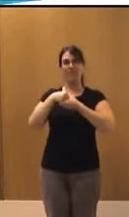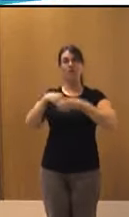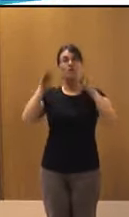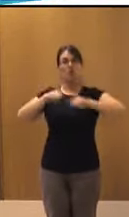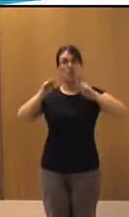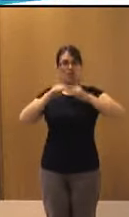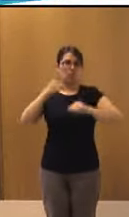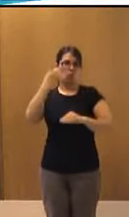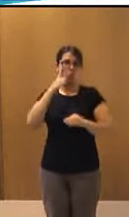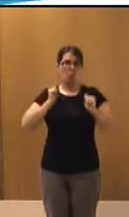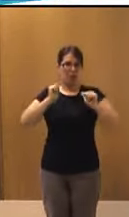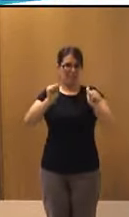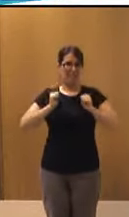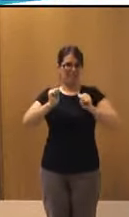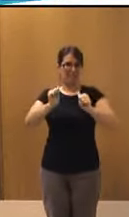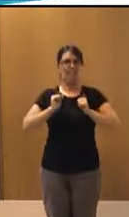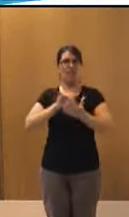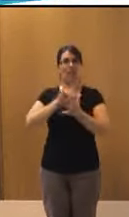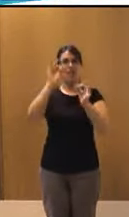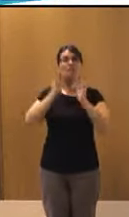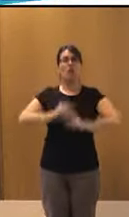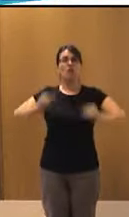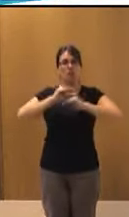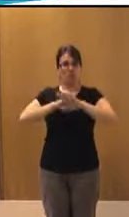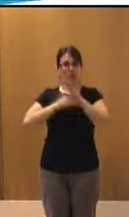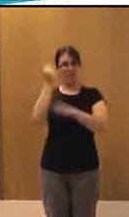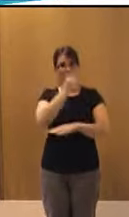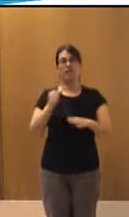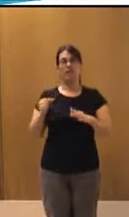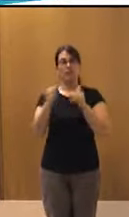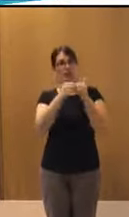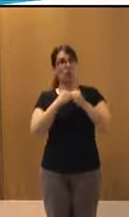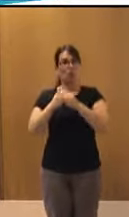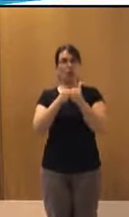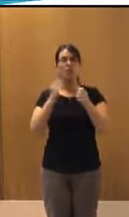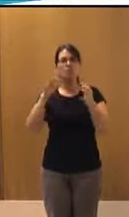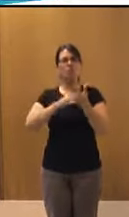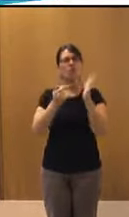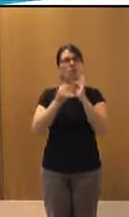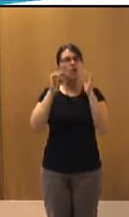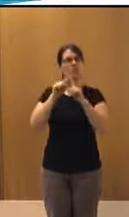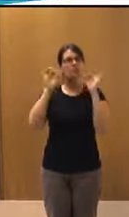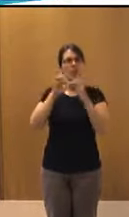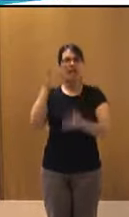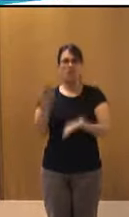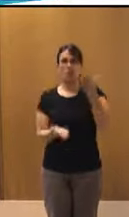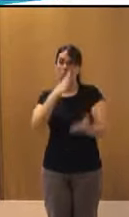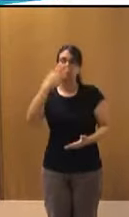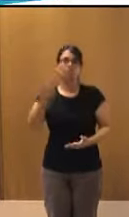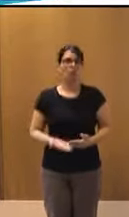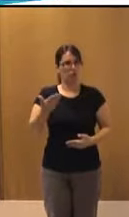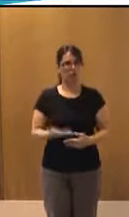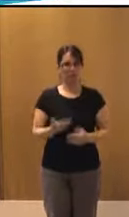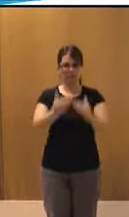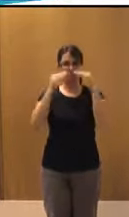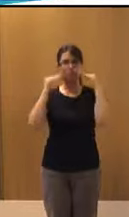máster de formación para diseñadores de videojuegos, metodologías para la evaluación. En